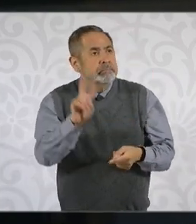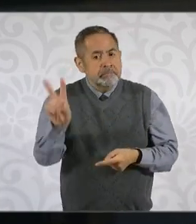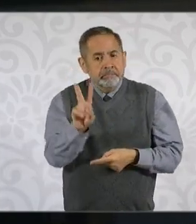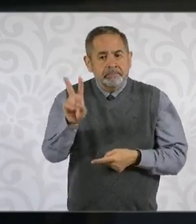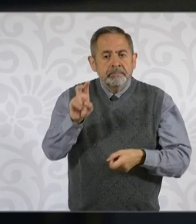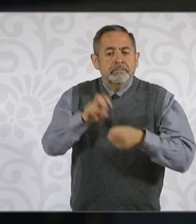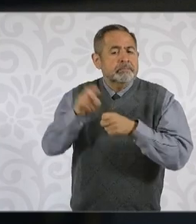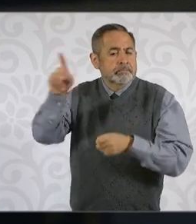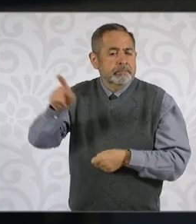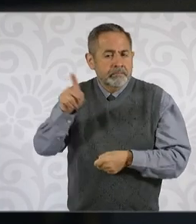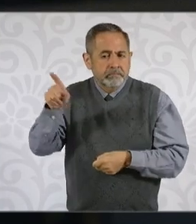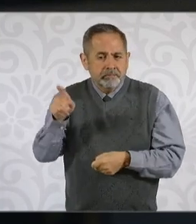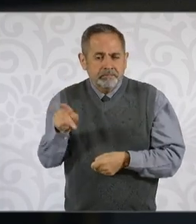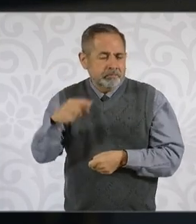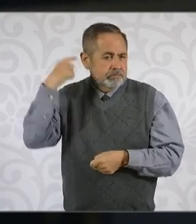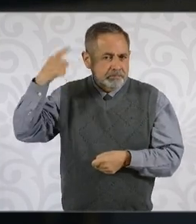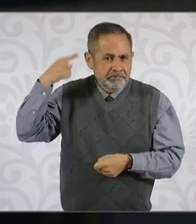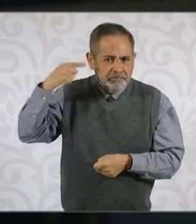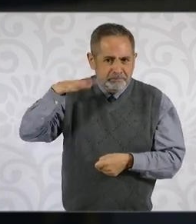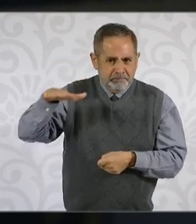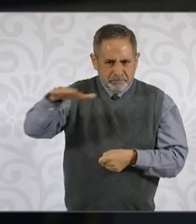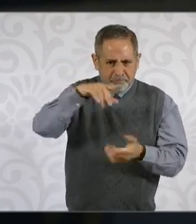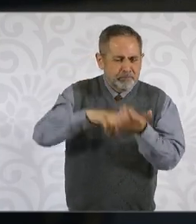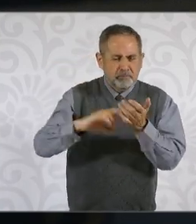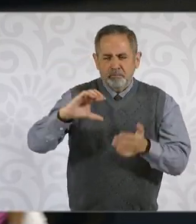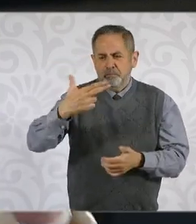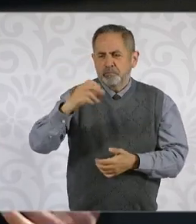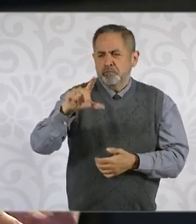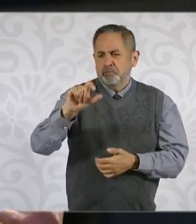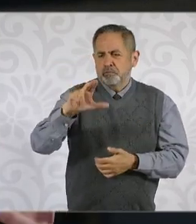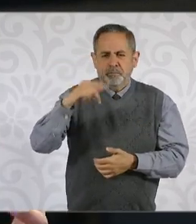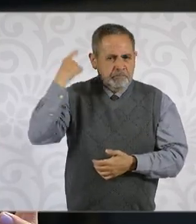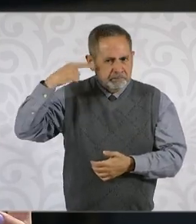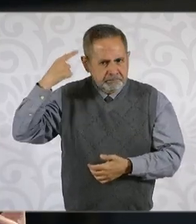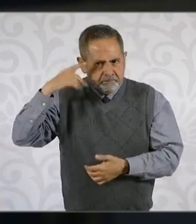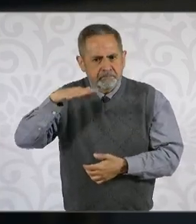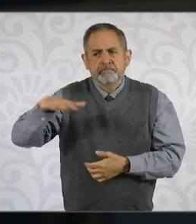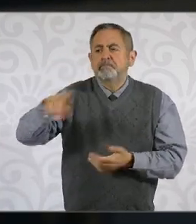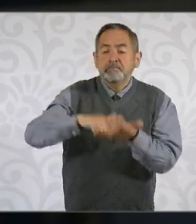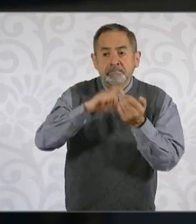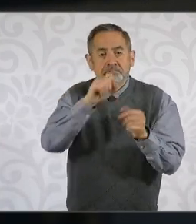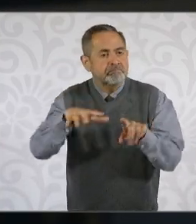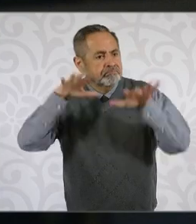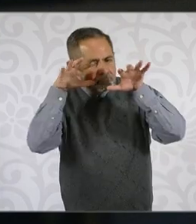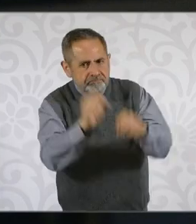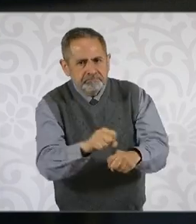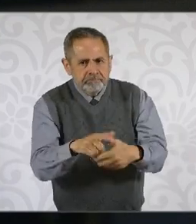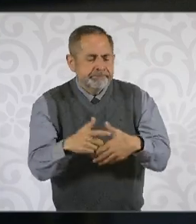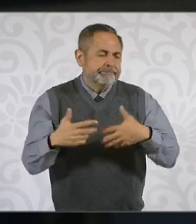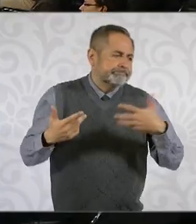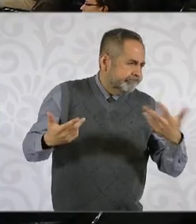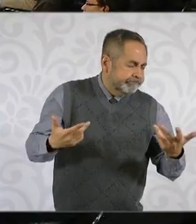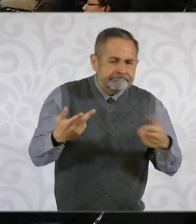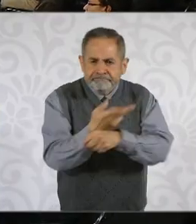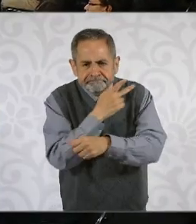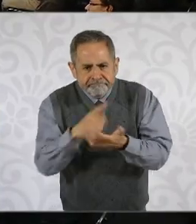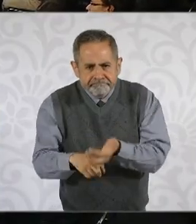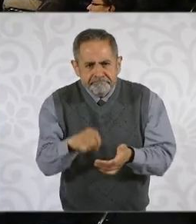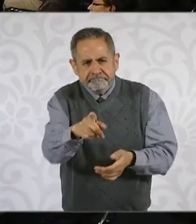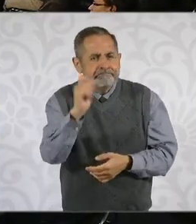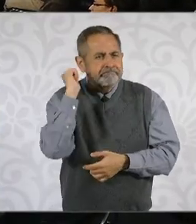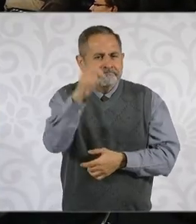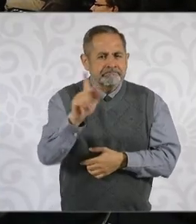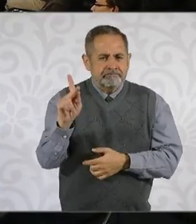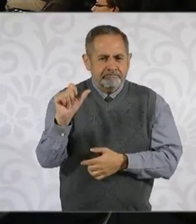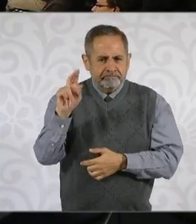en Cholula, me parece en San Andrés, Cholula. Justamente ya presentó este Plan Nacional de Seguridad. Si tiene algún